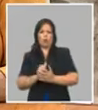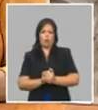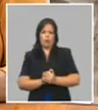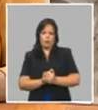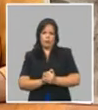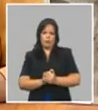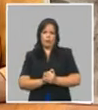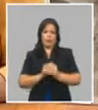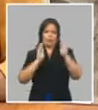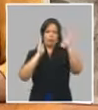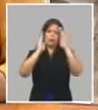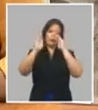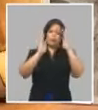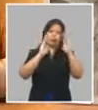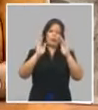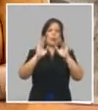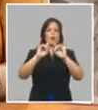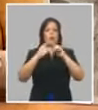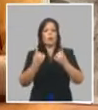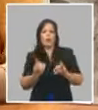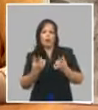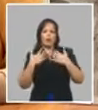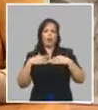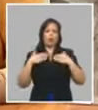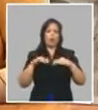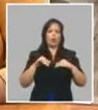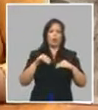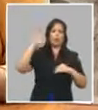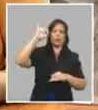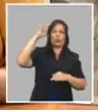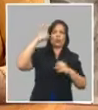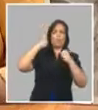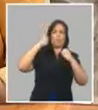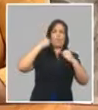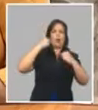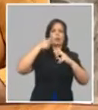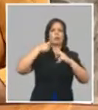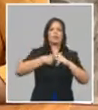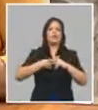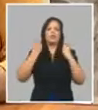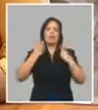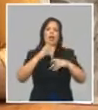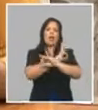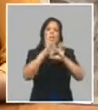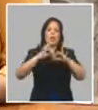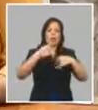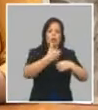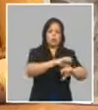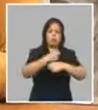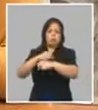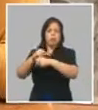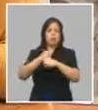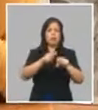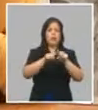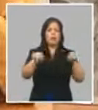hay mayor exposición al sol y segundo, también permite el ciclo de limpieza de la piscina. Por tanto, los gobiernos que